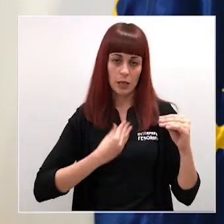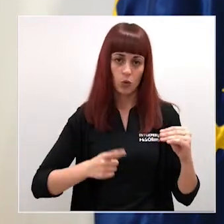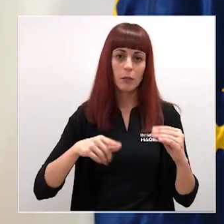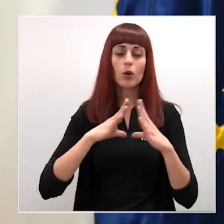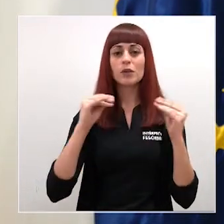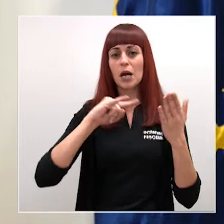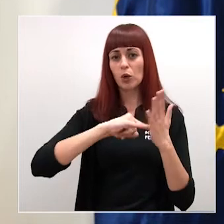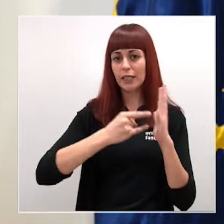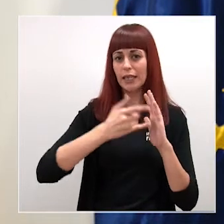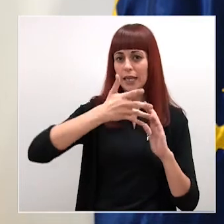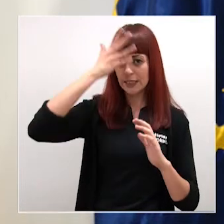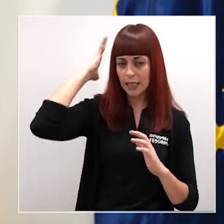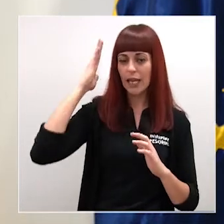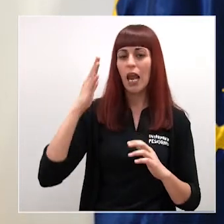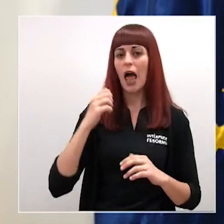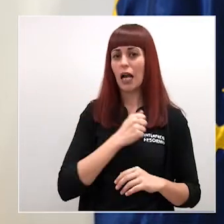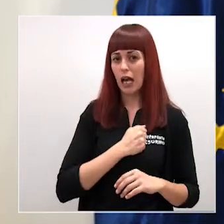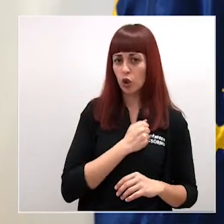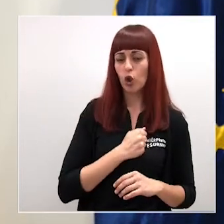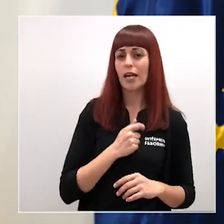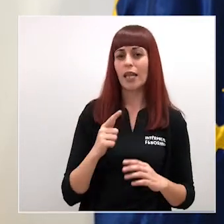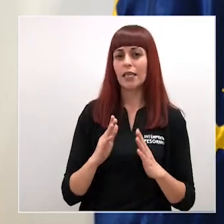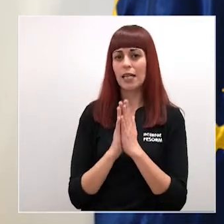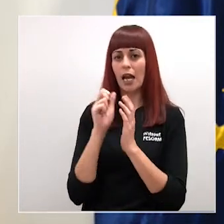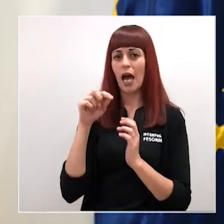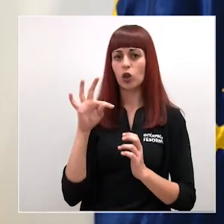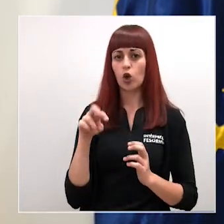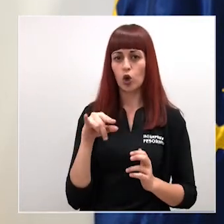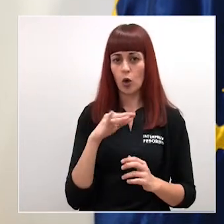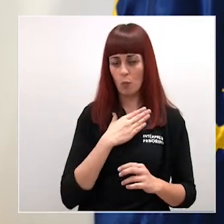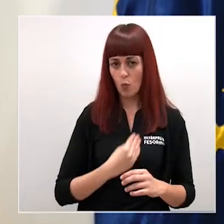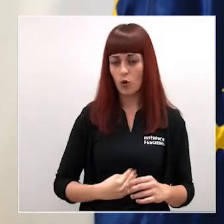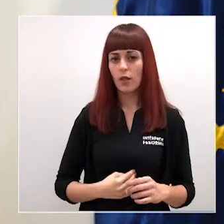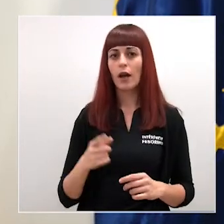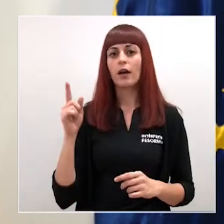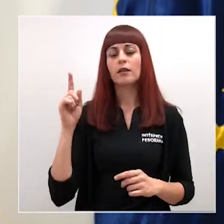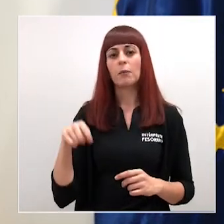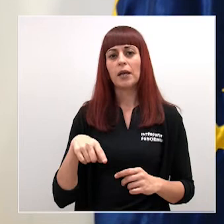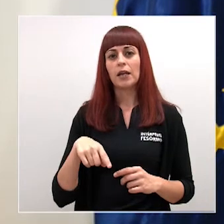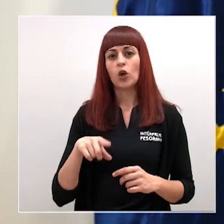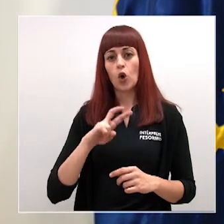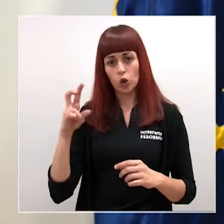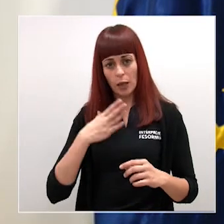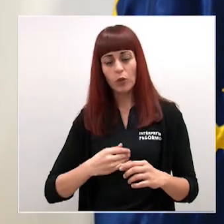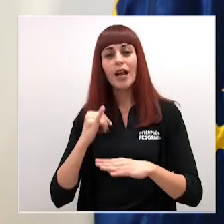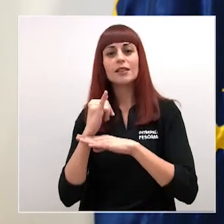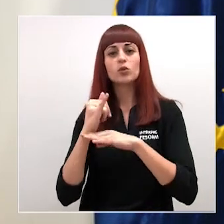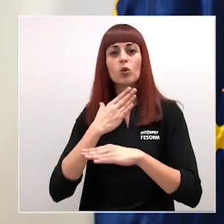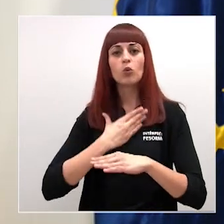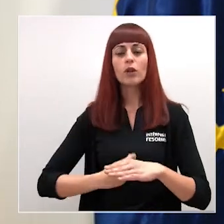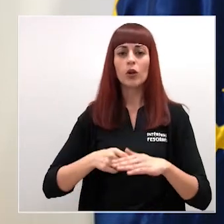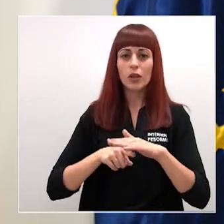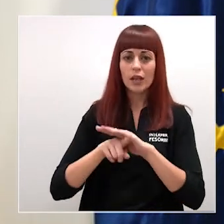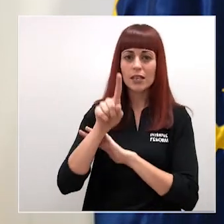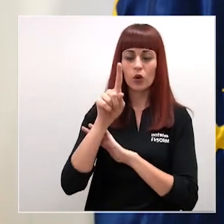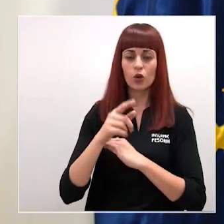Cartagena la Católica de San Antonio de Murcia el Centro de la Fología y Biología Aplicada de Segura al CEBAS el Instituto Murciano de Investigación y Desarrollo